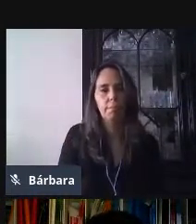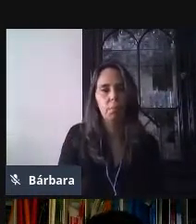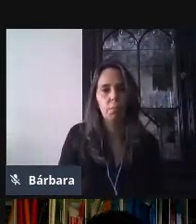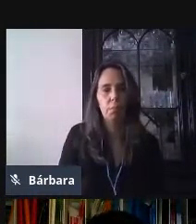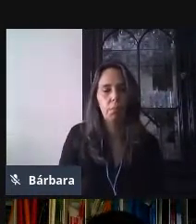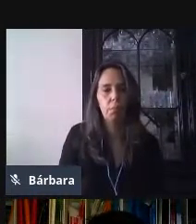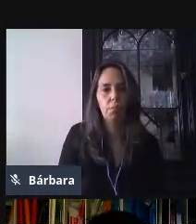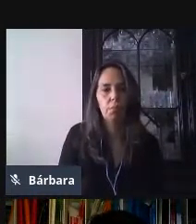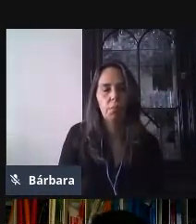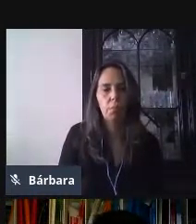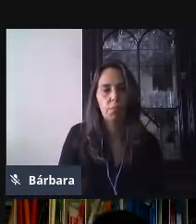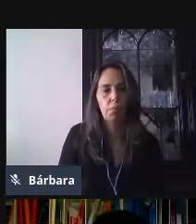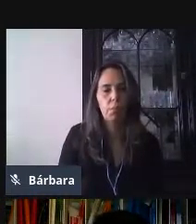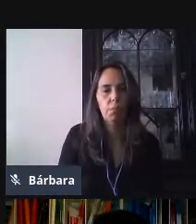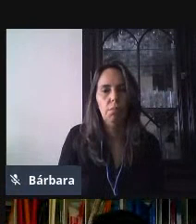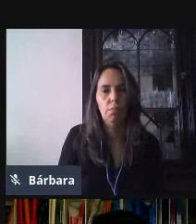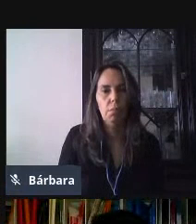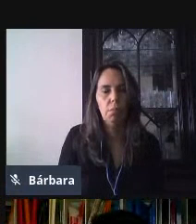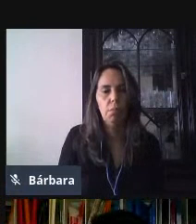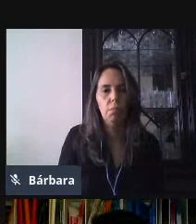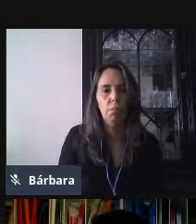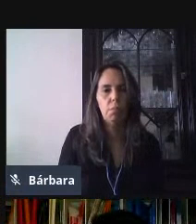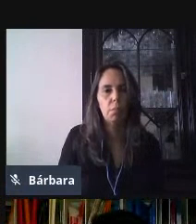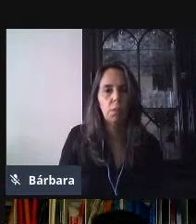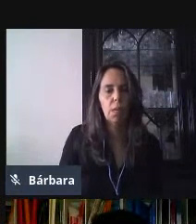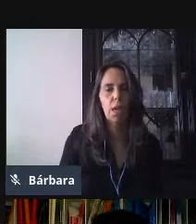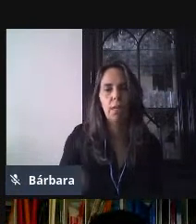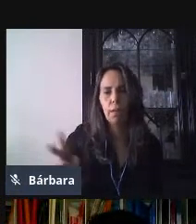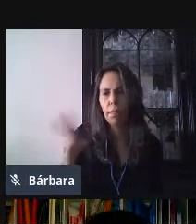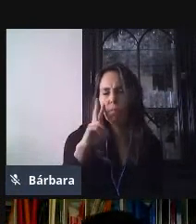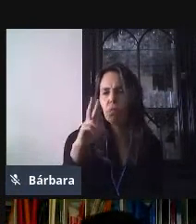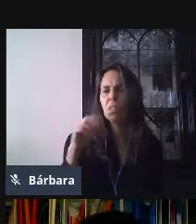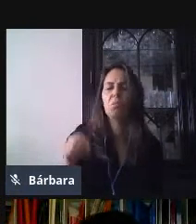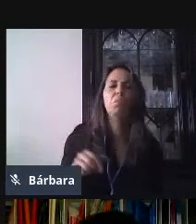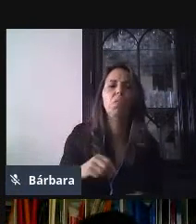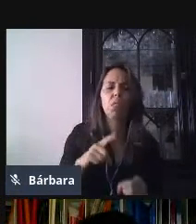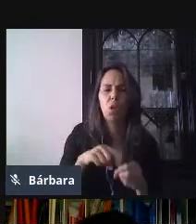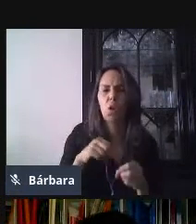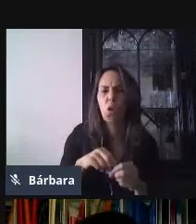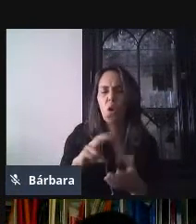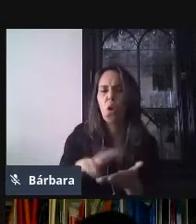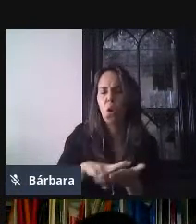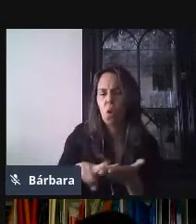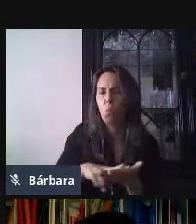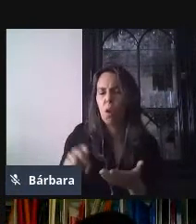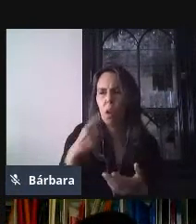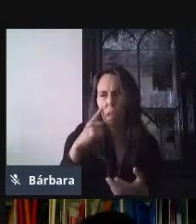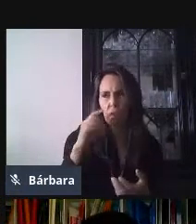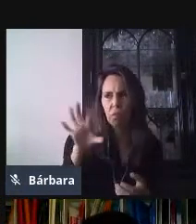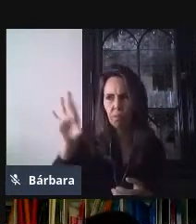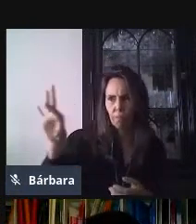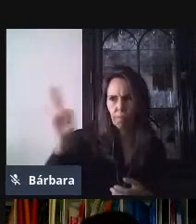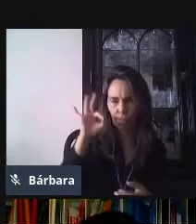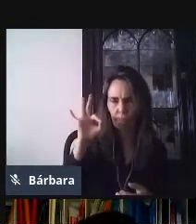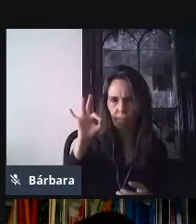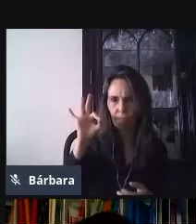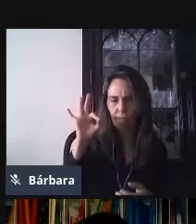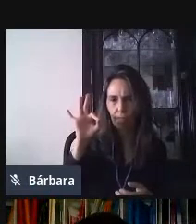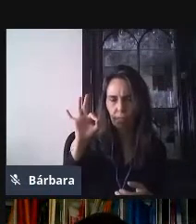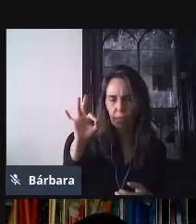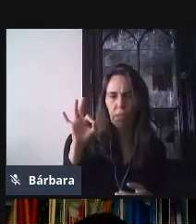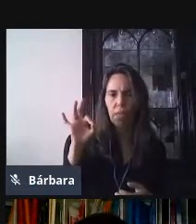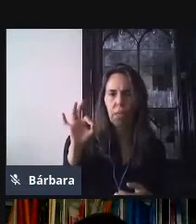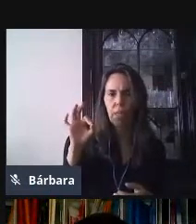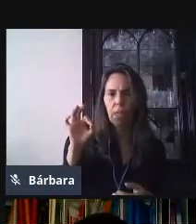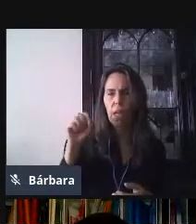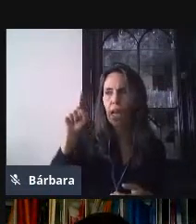precargadas. En este caso, la primera me parece que era el color verde. Selecciono la imagen que yo ya sé insertar. Y doy clic en